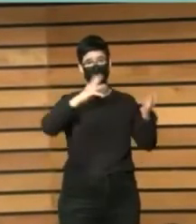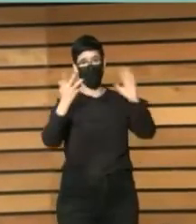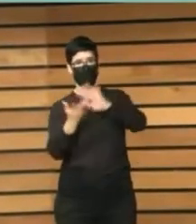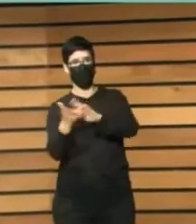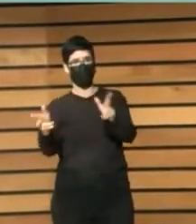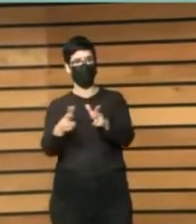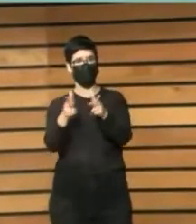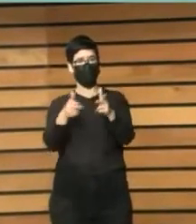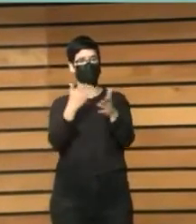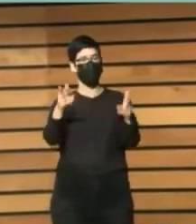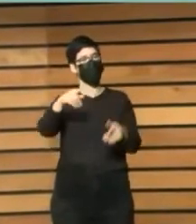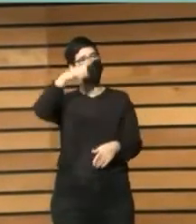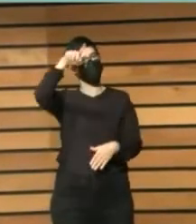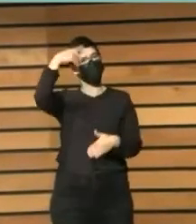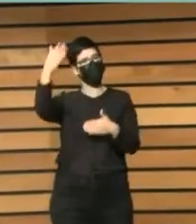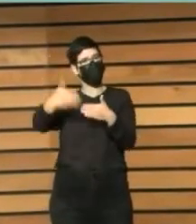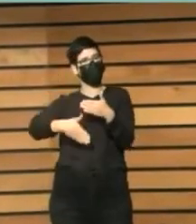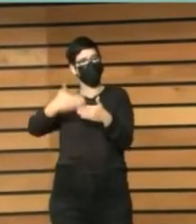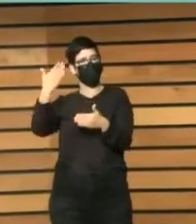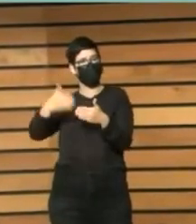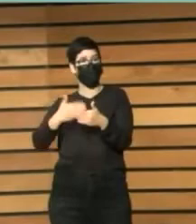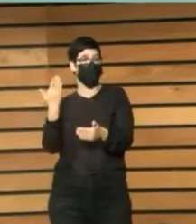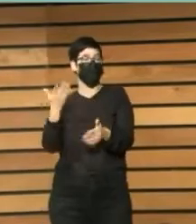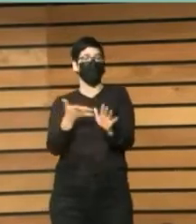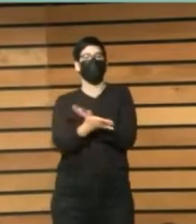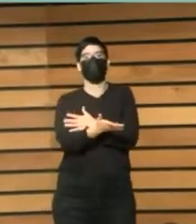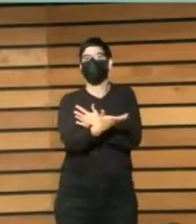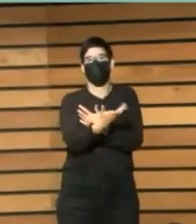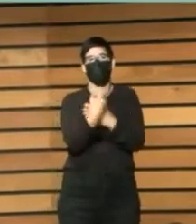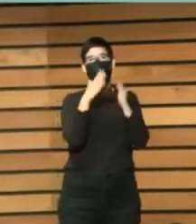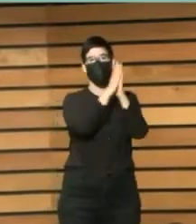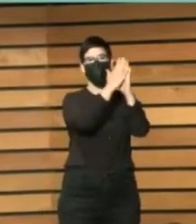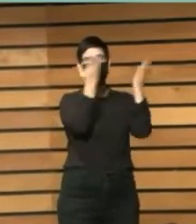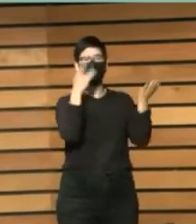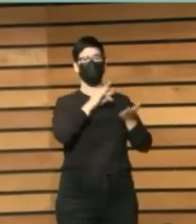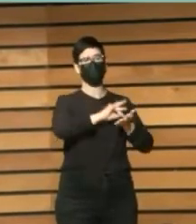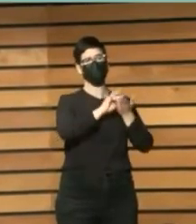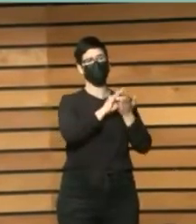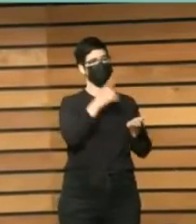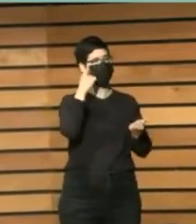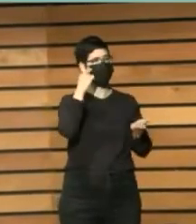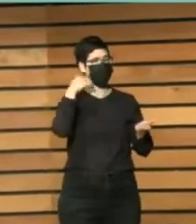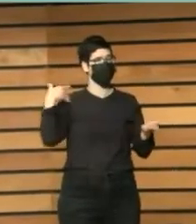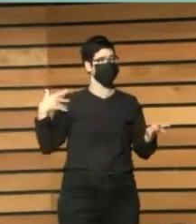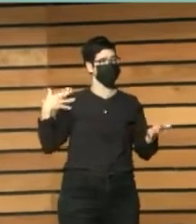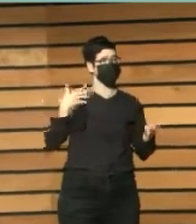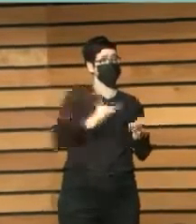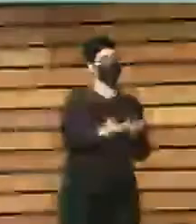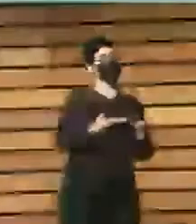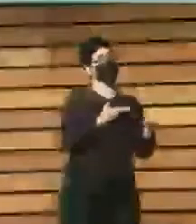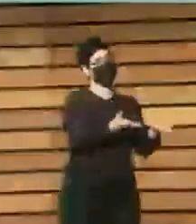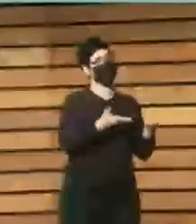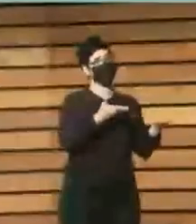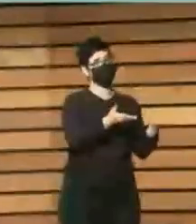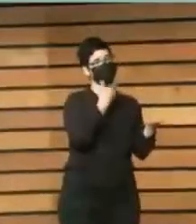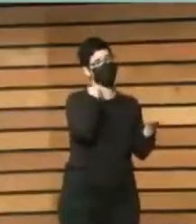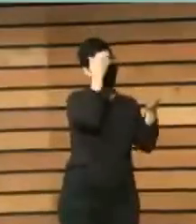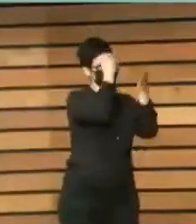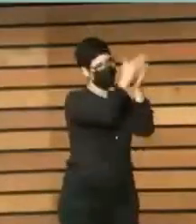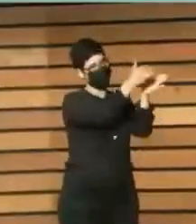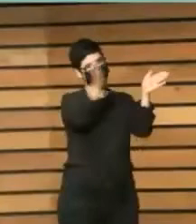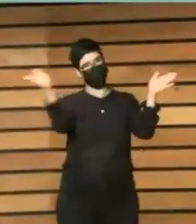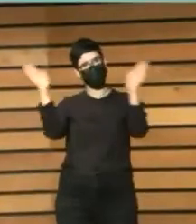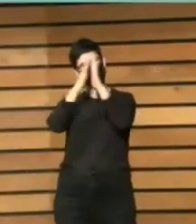contemporánea, pasamos de una biblioteca de servicios tradicionales a una biblioteca en la que nos abrimos a nuevos